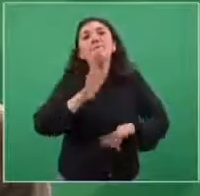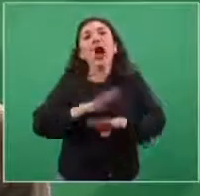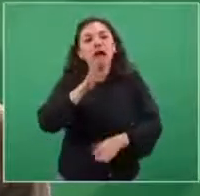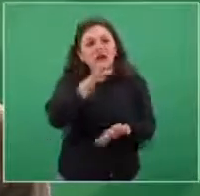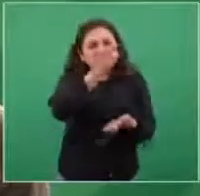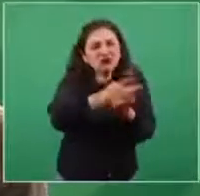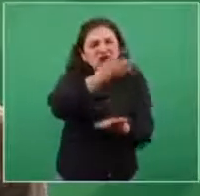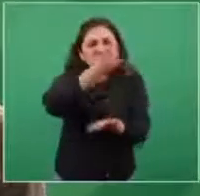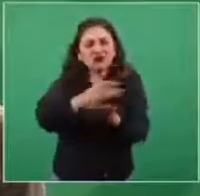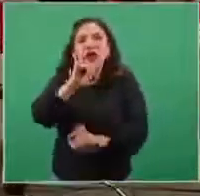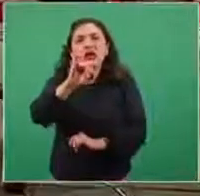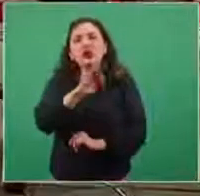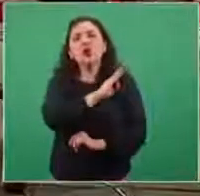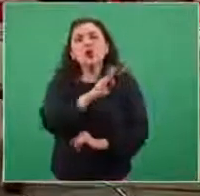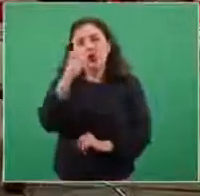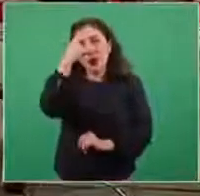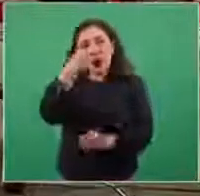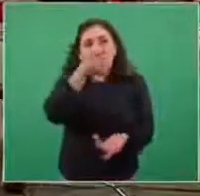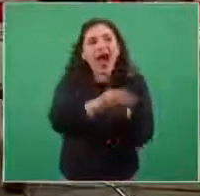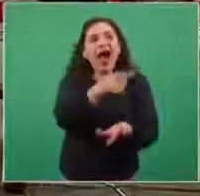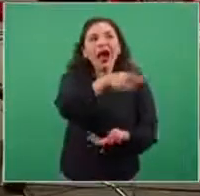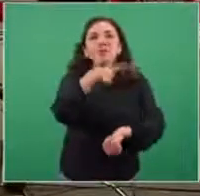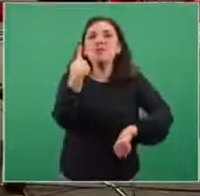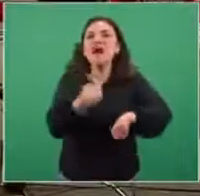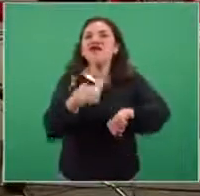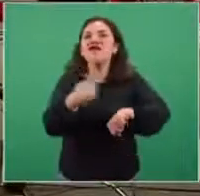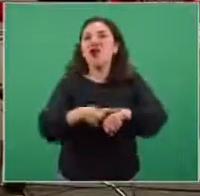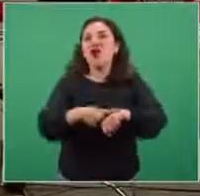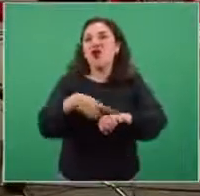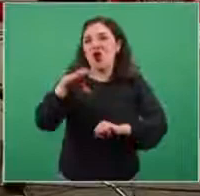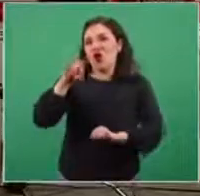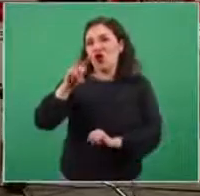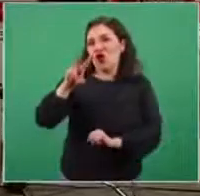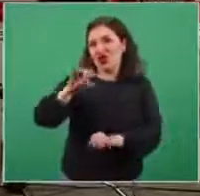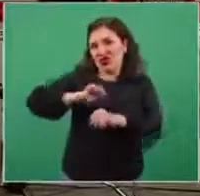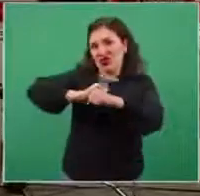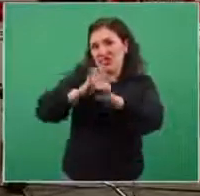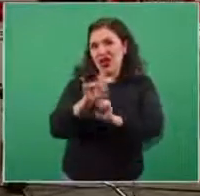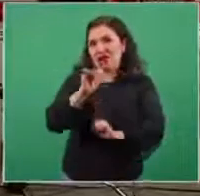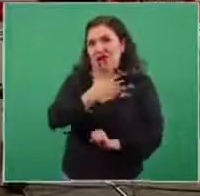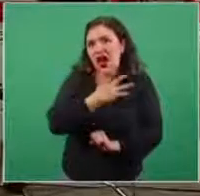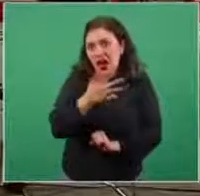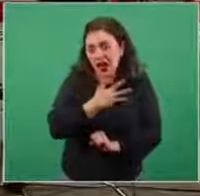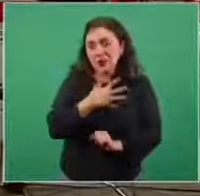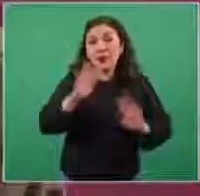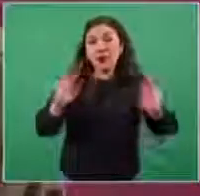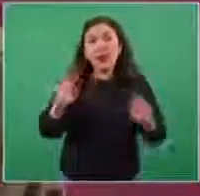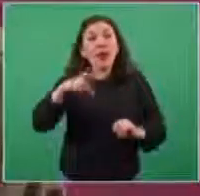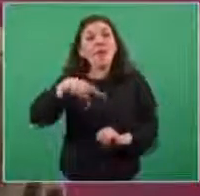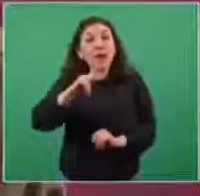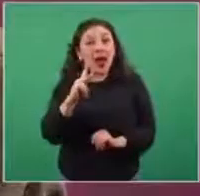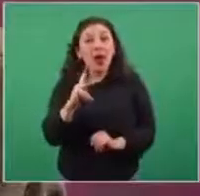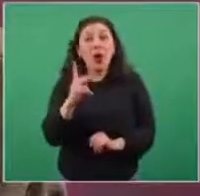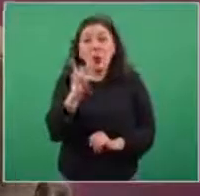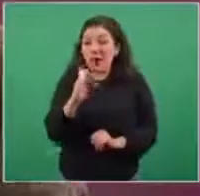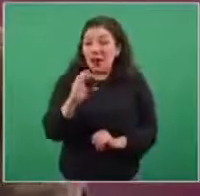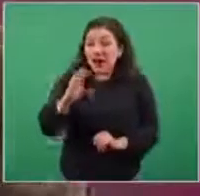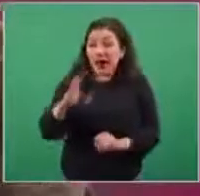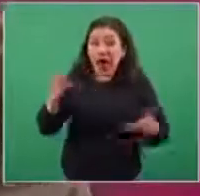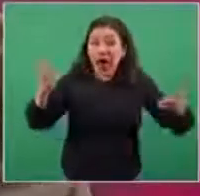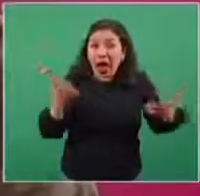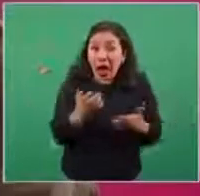de detectar la presencia del virus SARS-CoV-2 en las secreciones respiratorias. Sin embargo, realizar una prueba de PCR